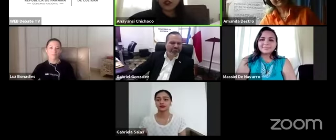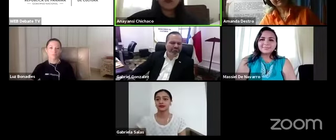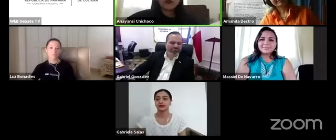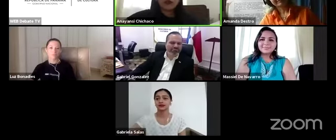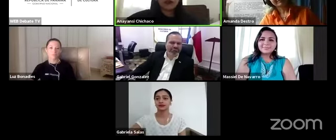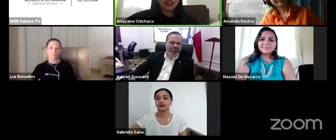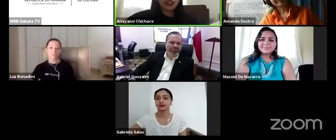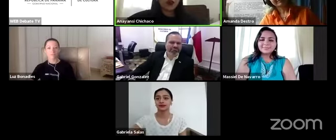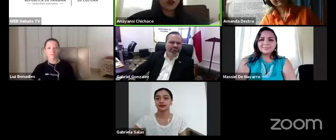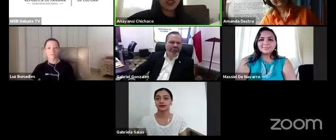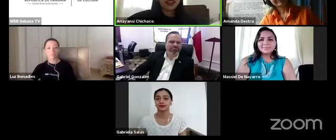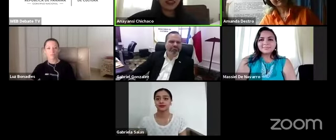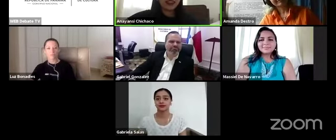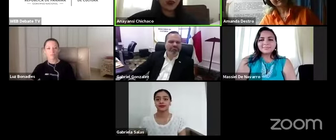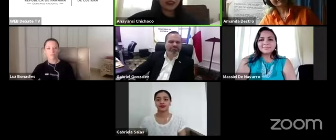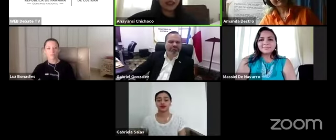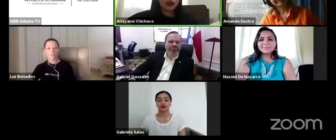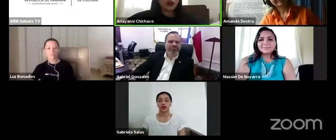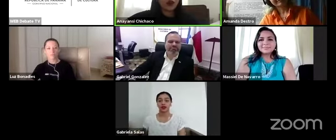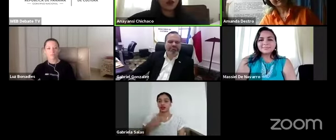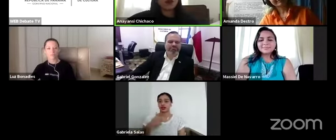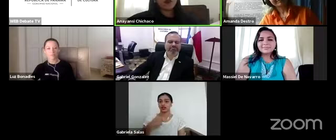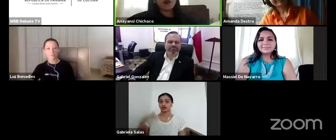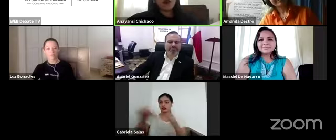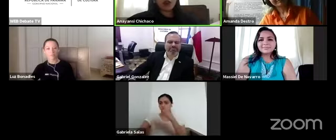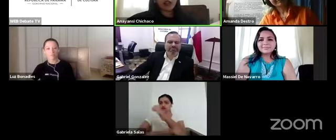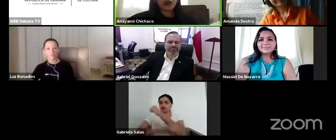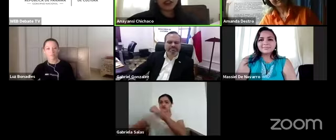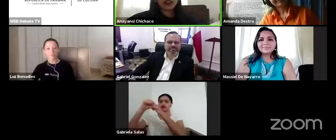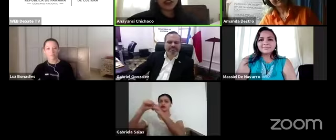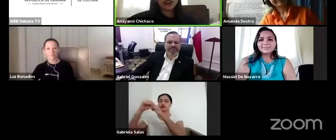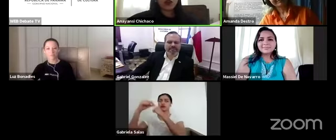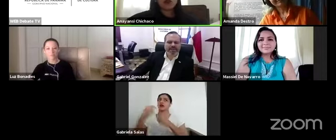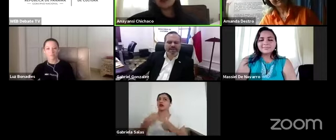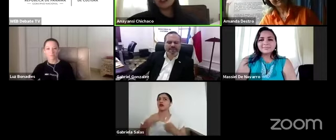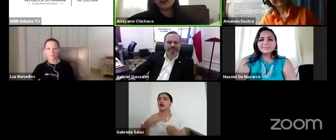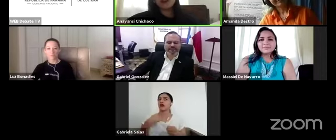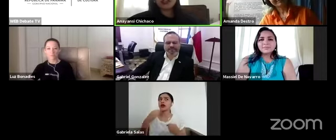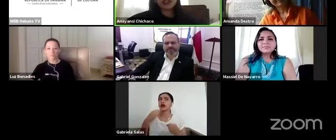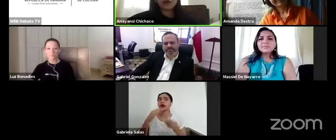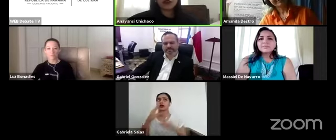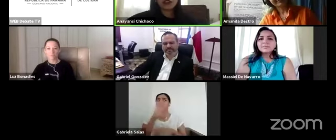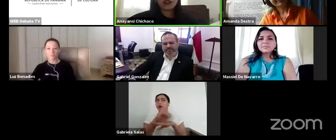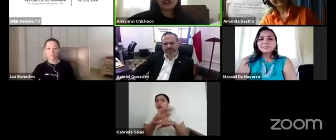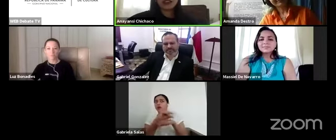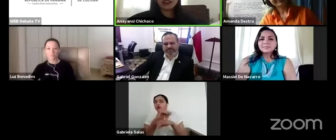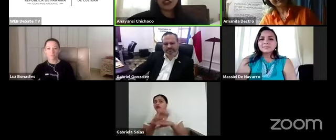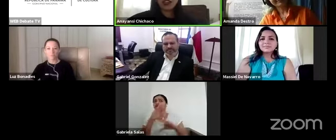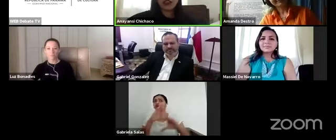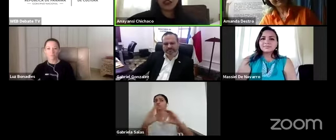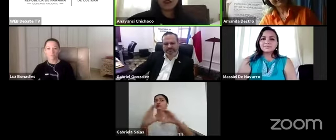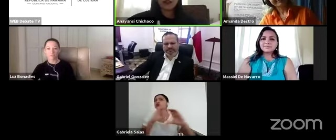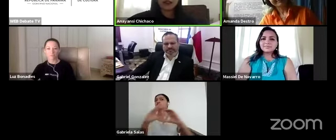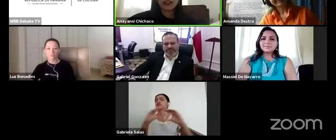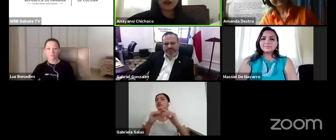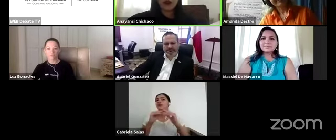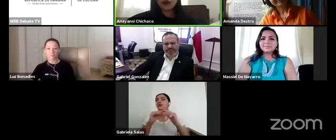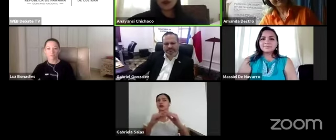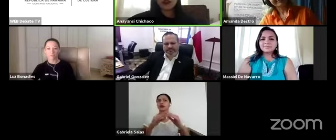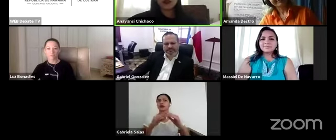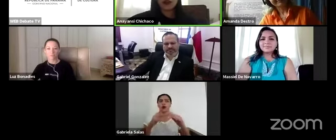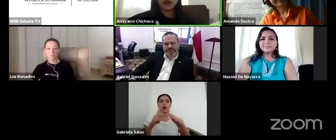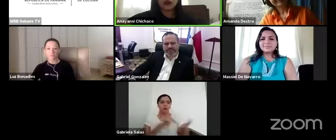yo quiero bueno me quedo con este conversatorio como bien lo hemos logrado hoy nos hemos sentado una serie de profesionales el día de hoy a